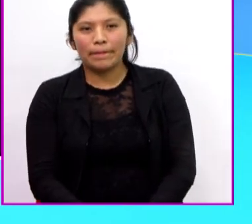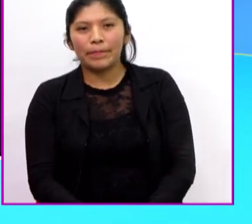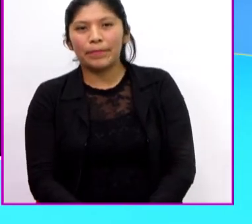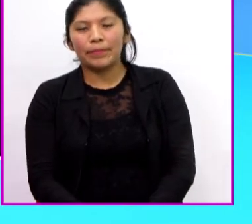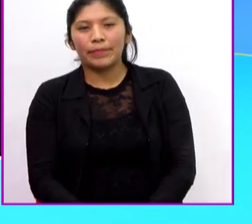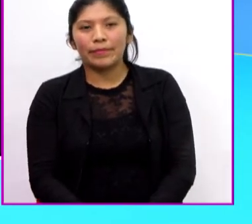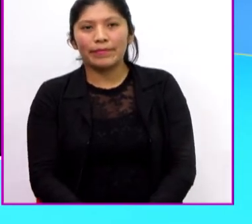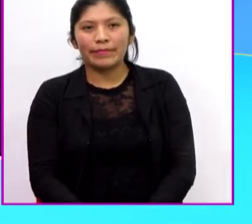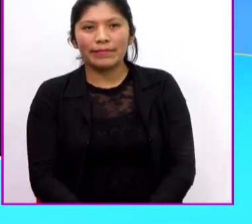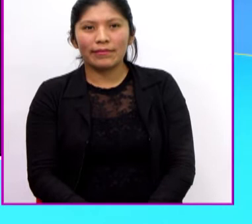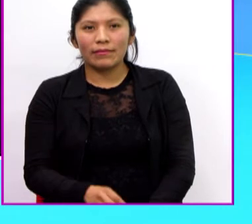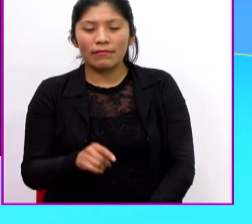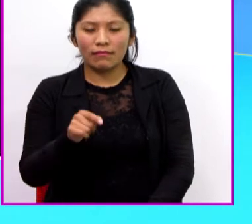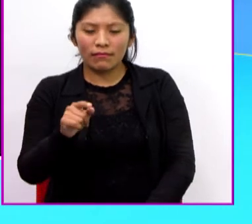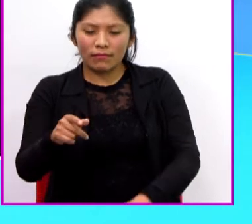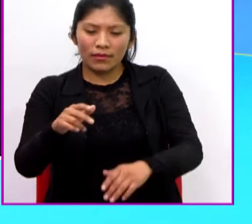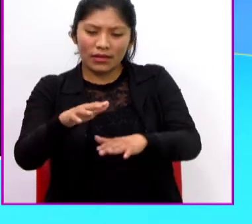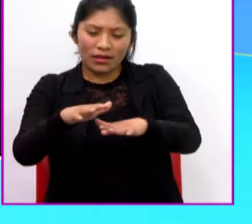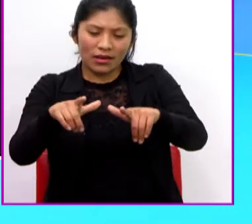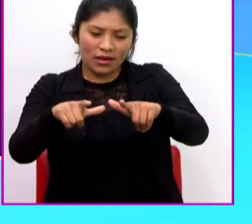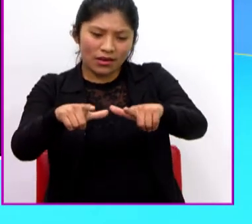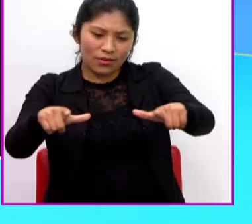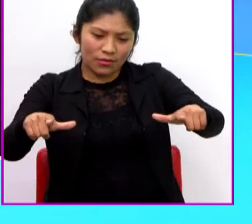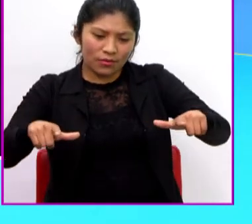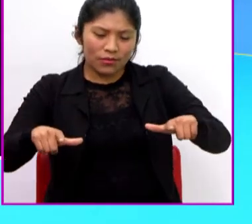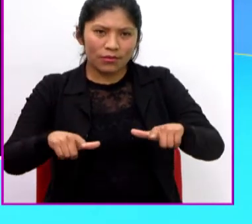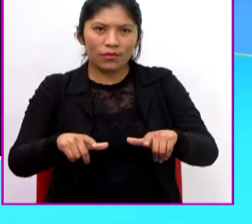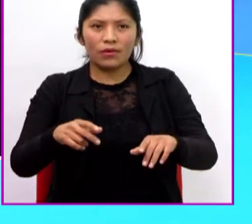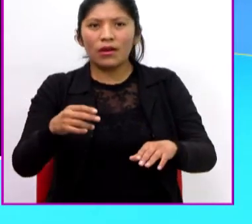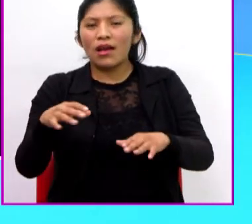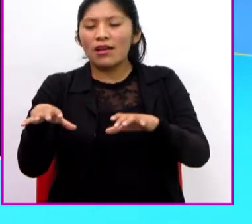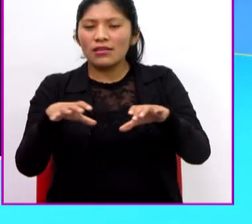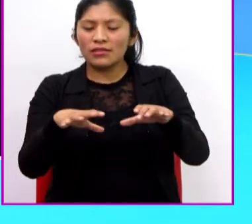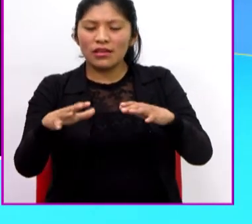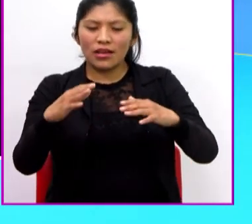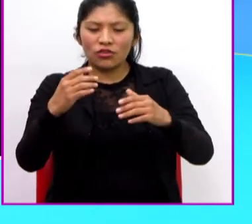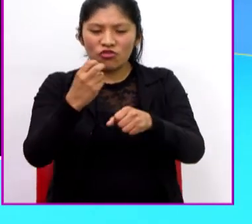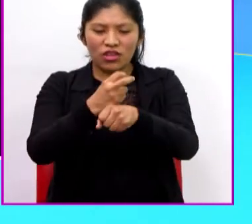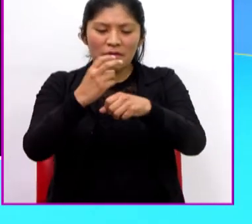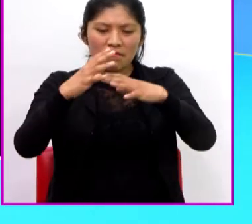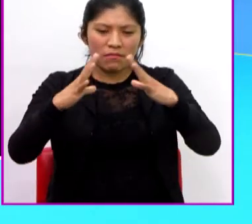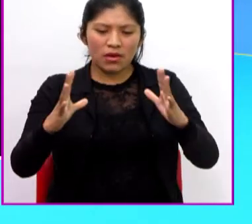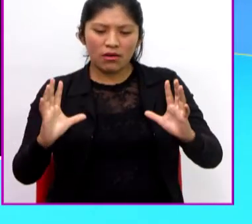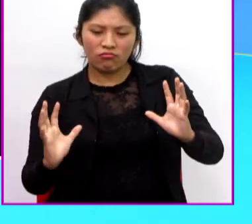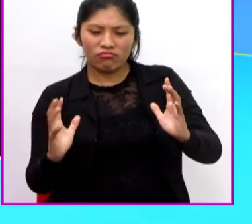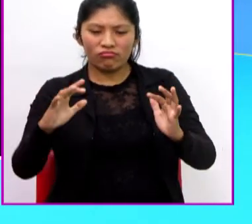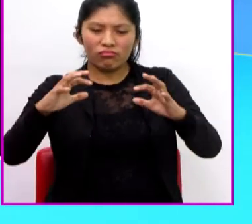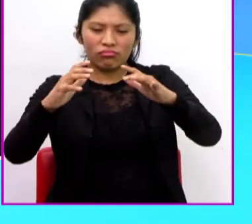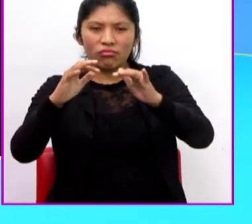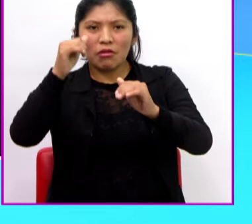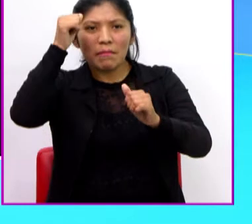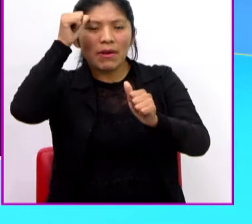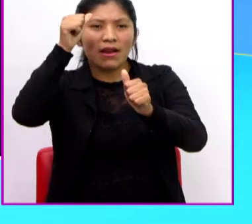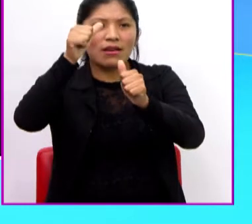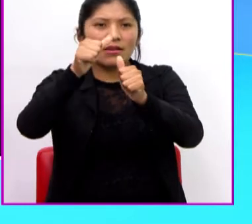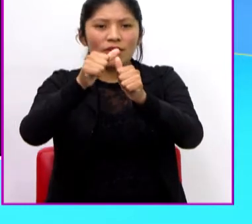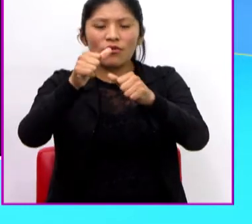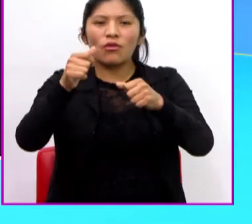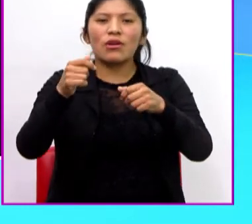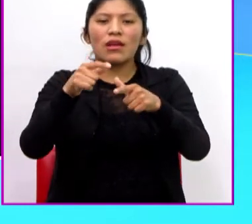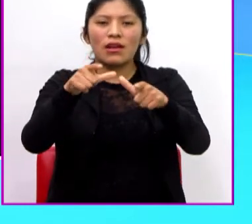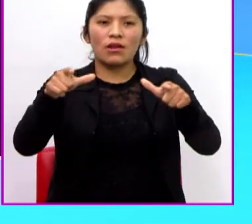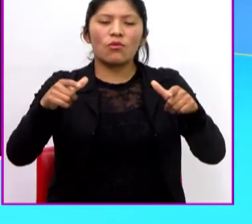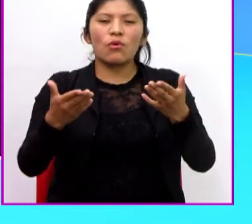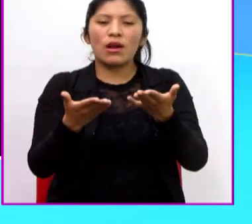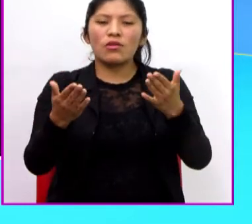En la Pampa de Padilla se erigió una especie de monumento hecho de piedras para recordar el lugar donde fue exterminado